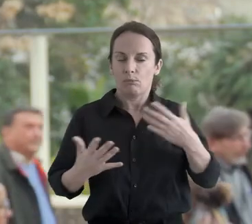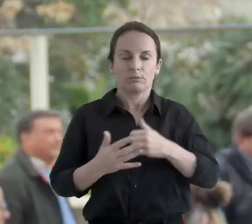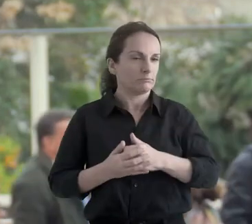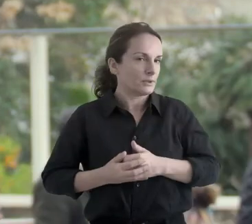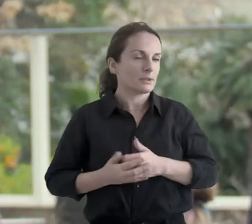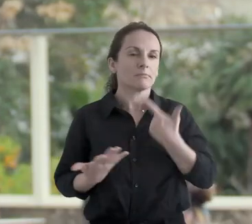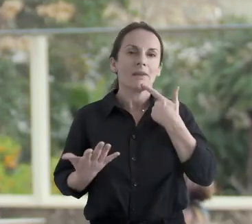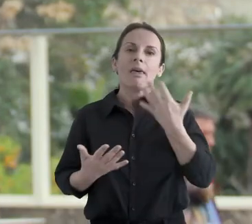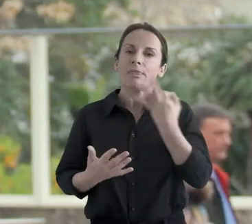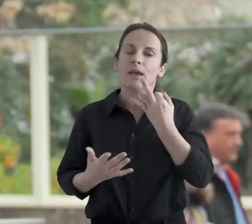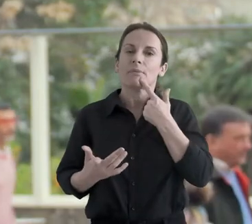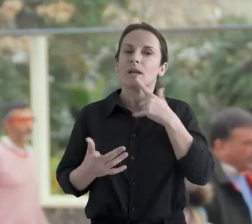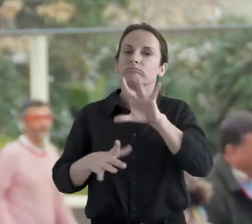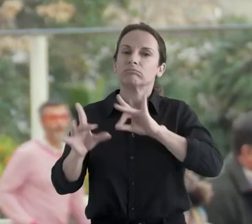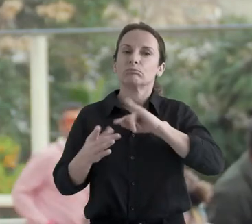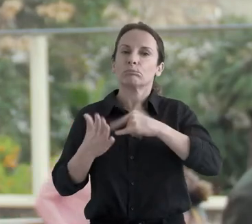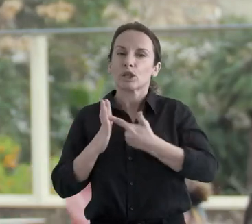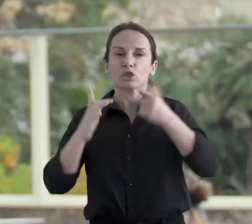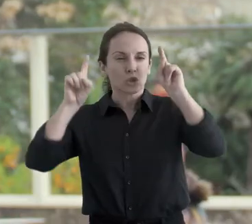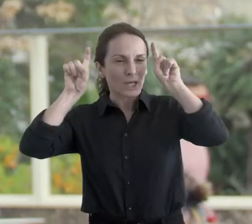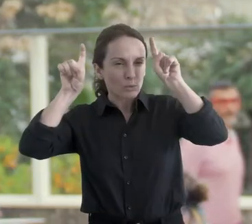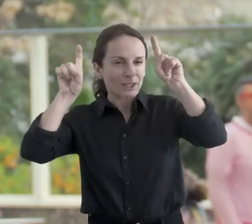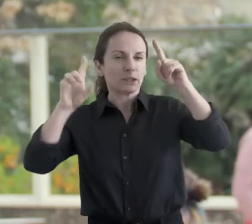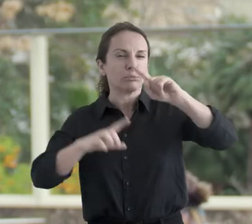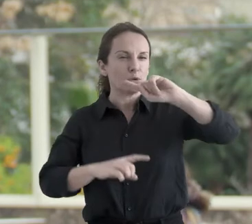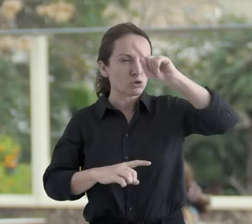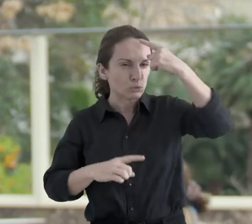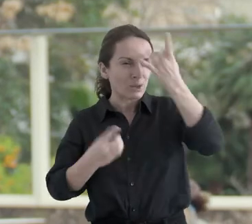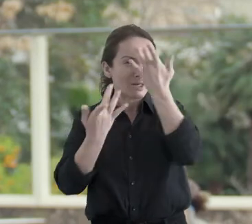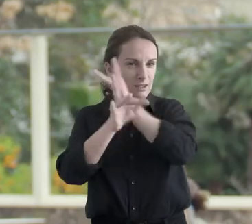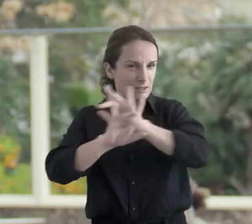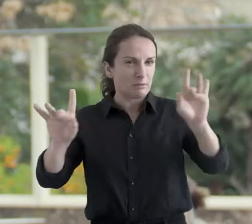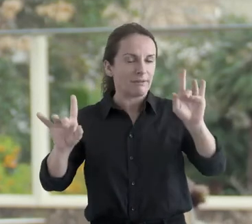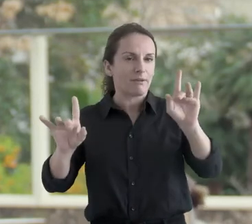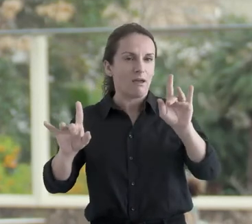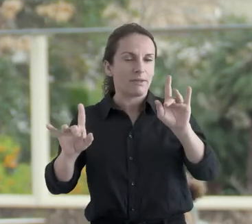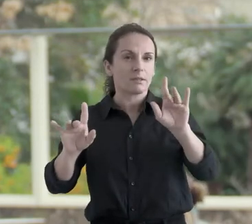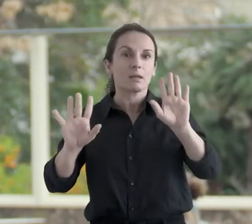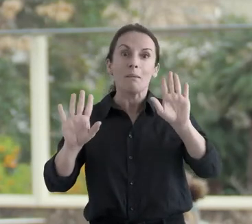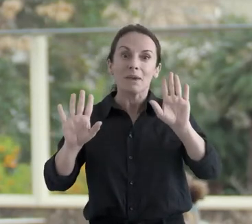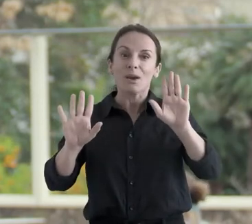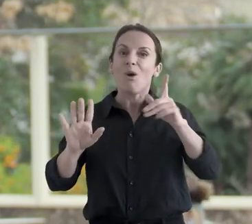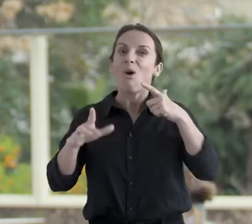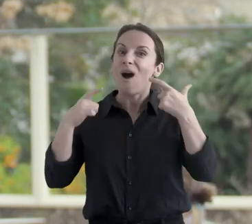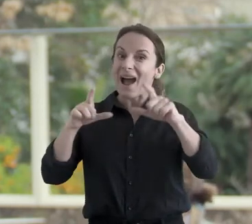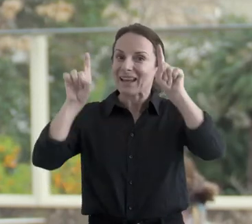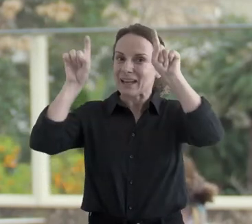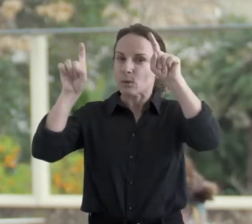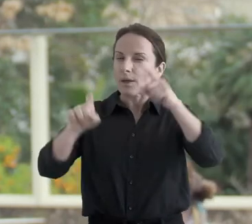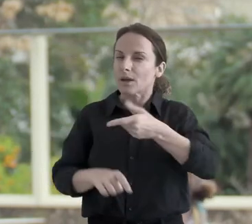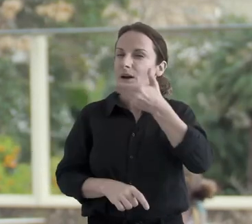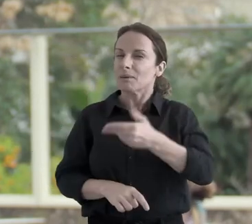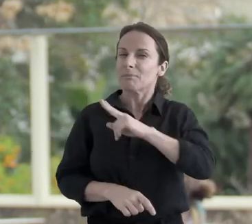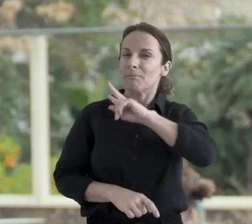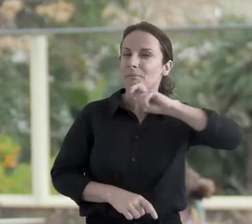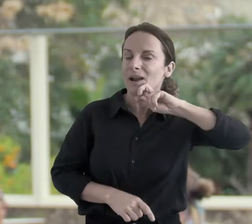papel en la toma de decisiones dentro de las instituciones. Esto implica cosas también que no son desde el punto de vista solamente educativo o desde el